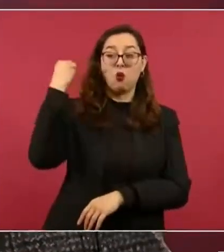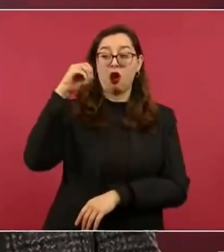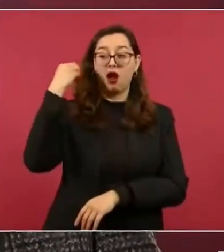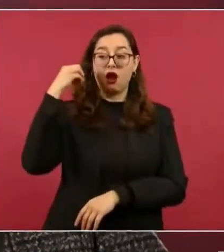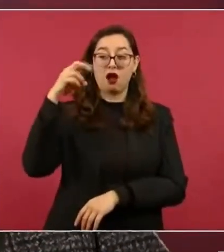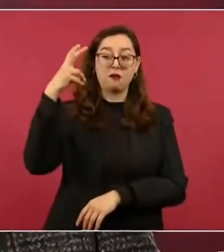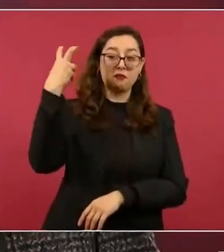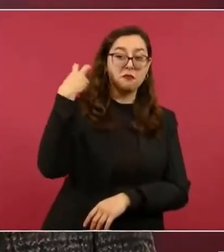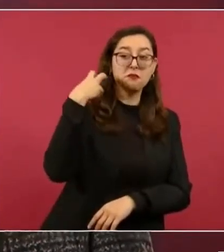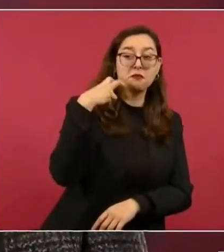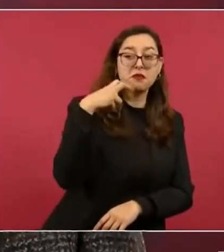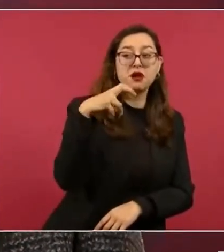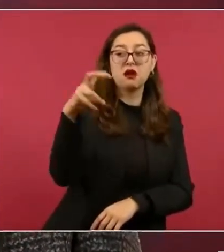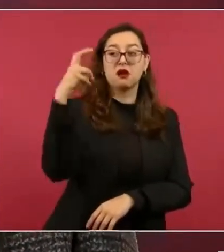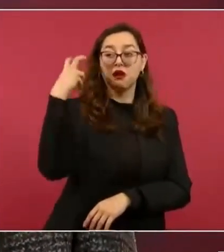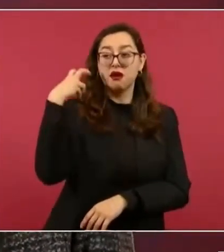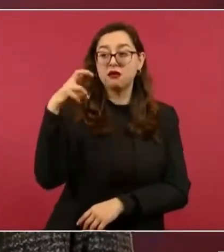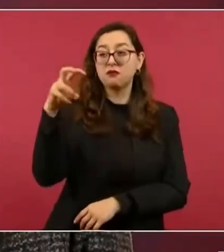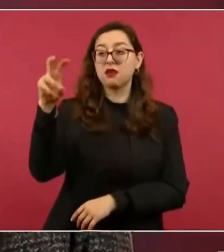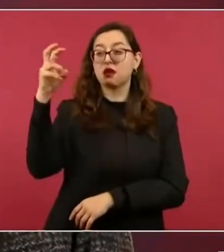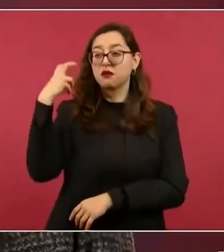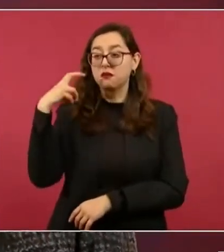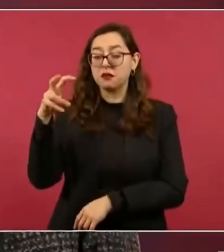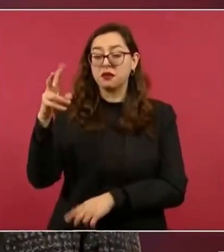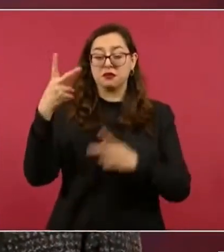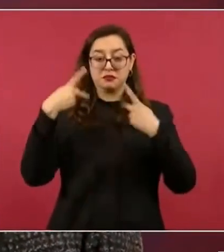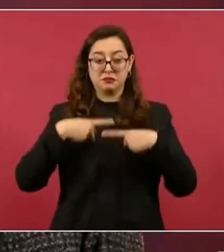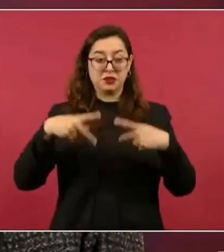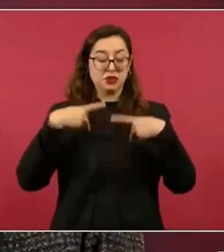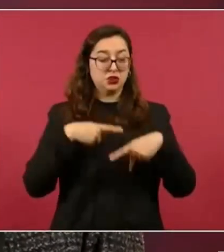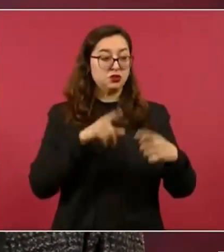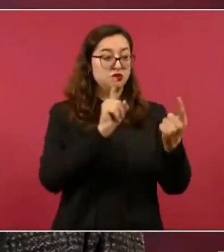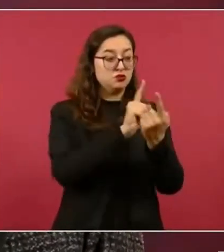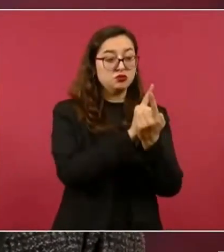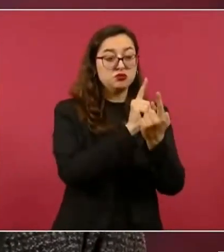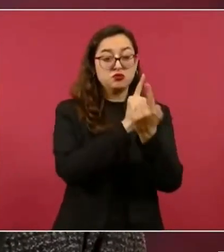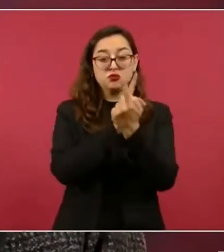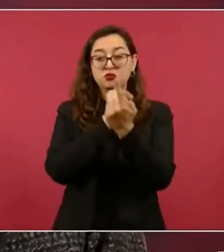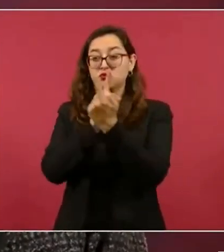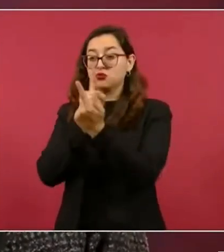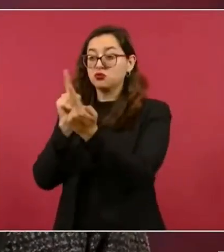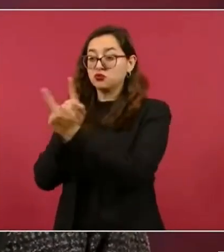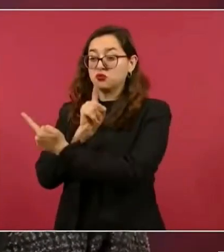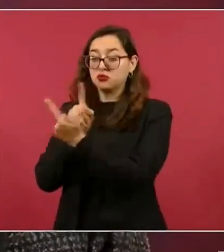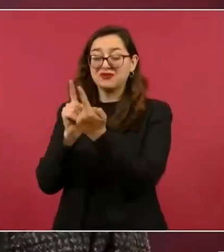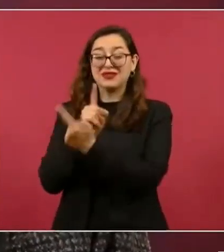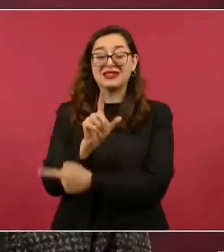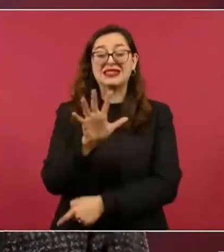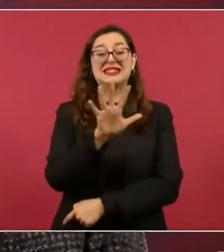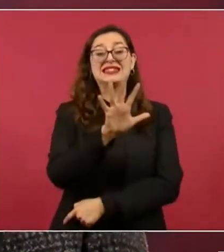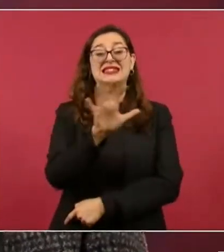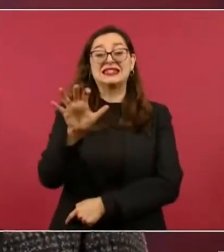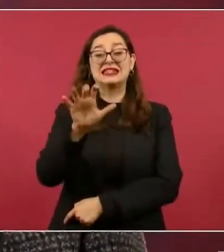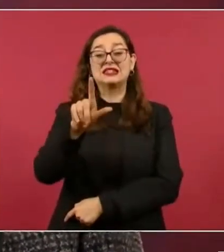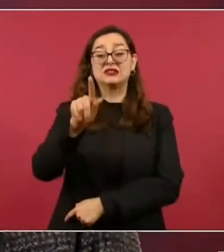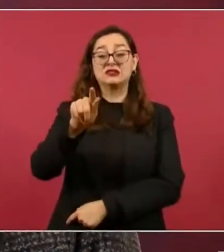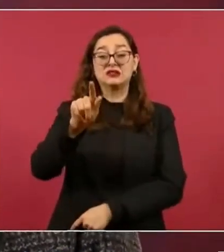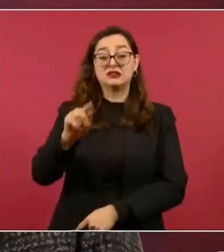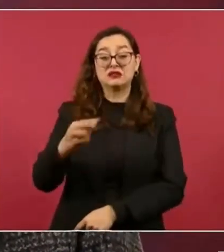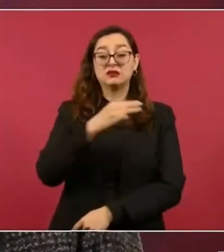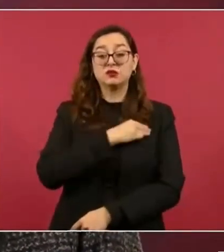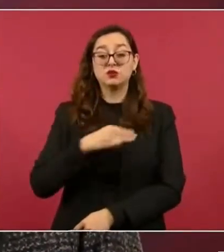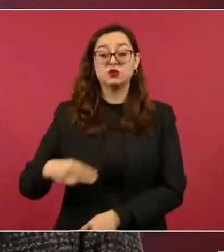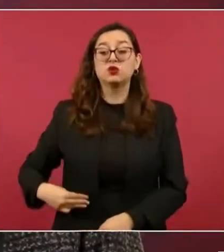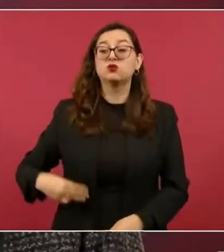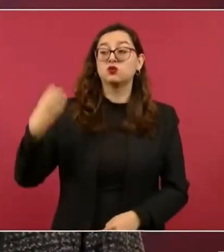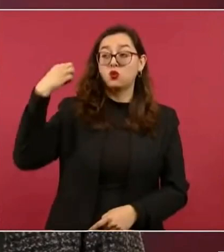con la gente de los 570 municipios de Oaxaca,